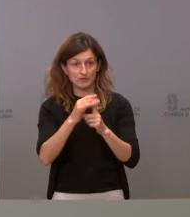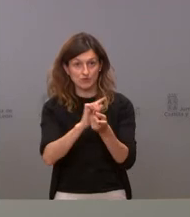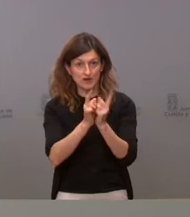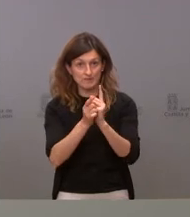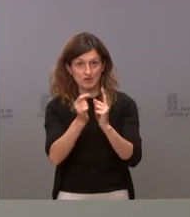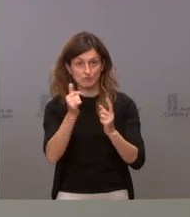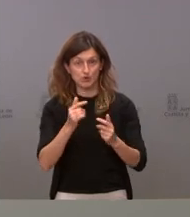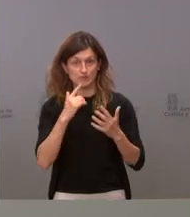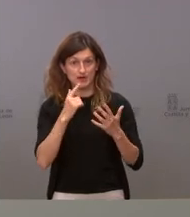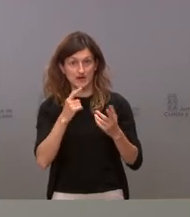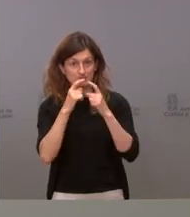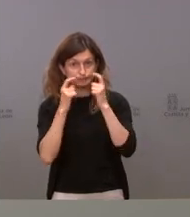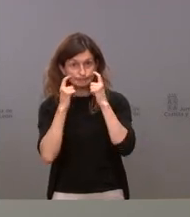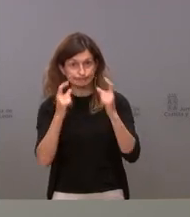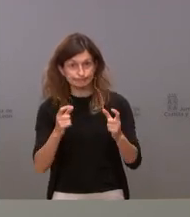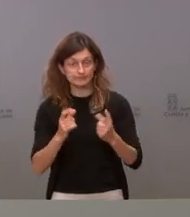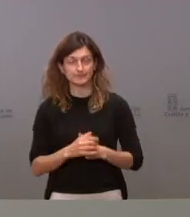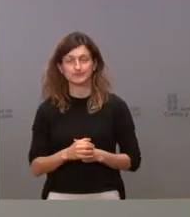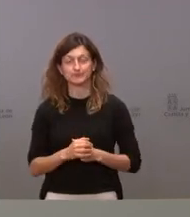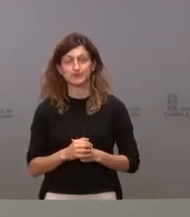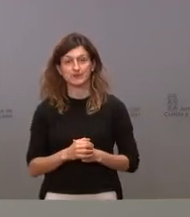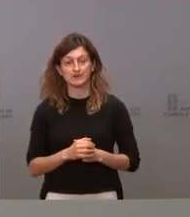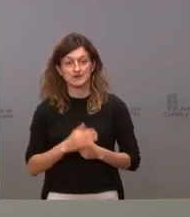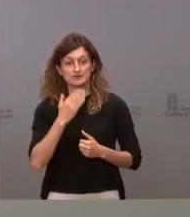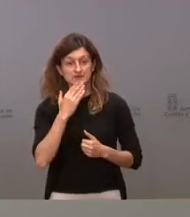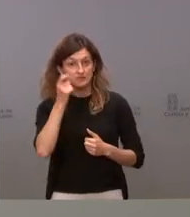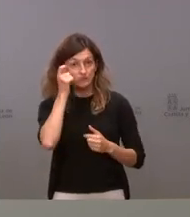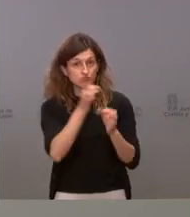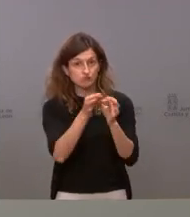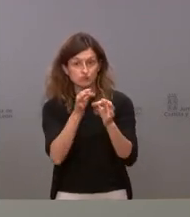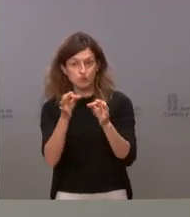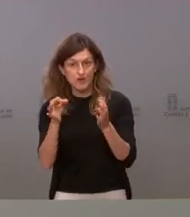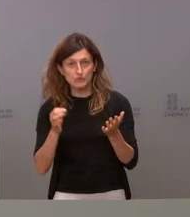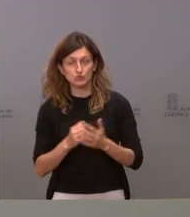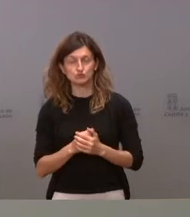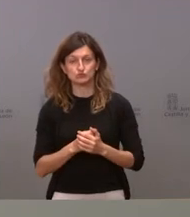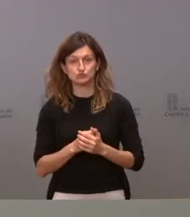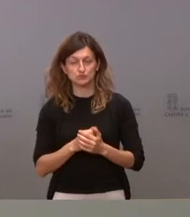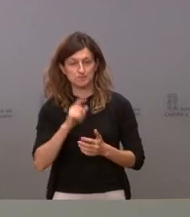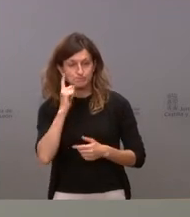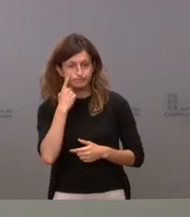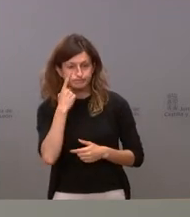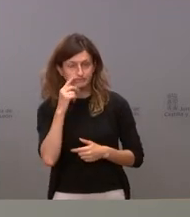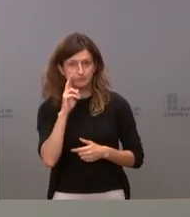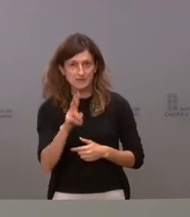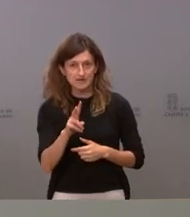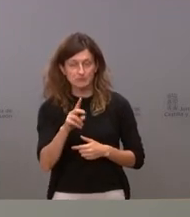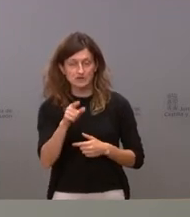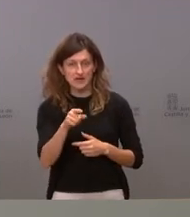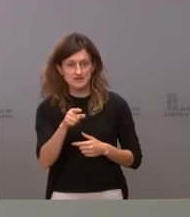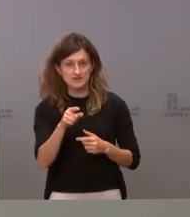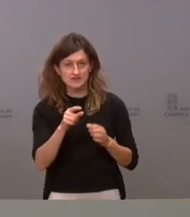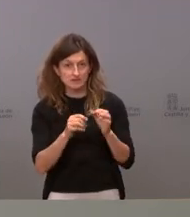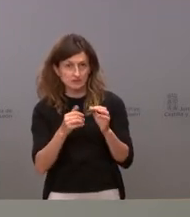la relajación de la mascarilla en aquellos municipios en los que se detectará que hay alta